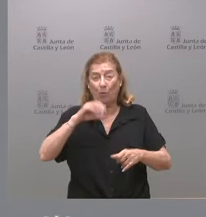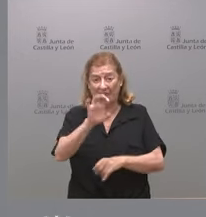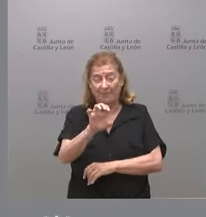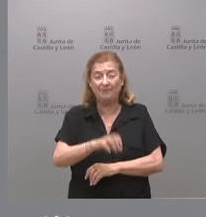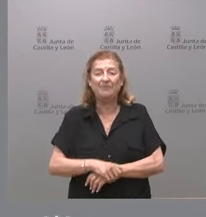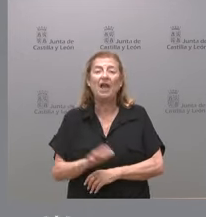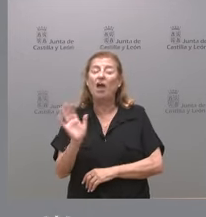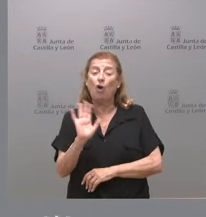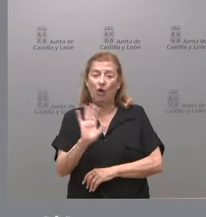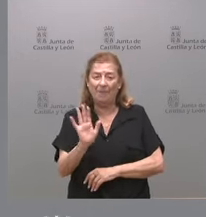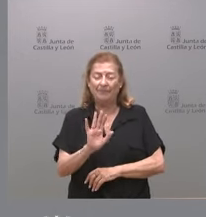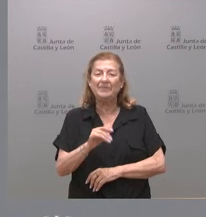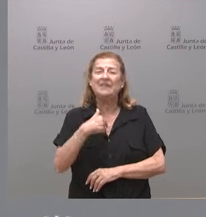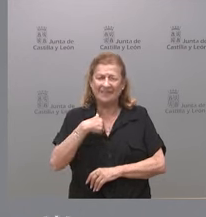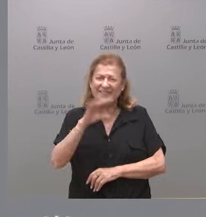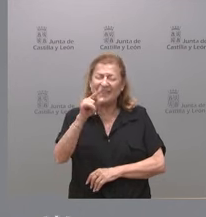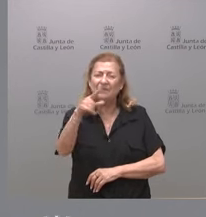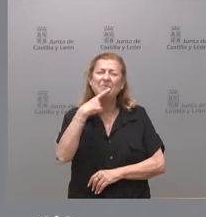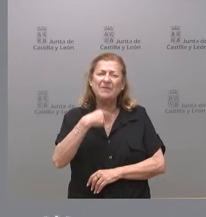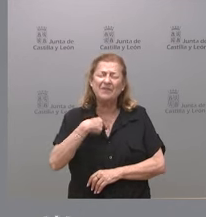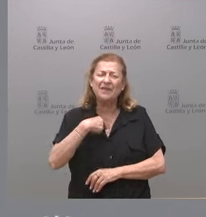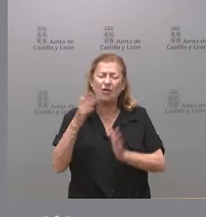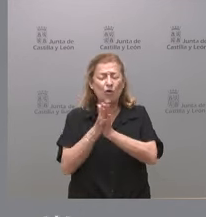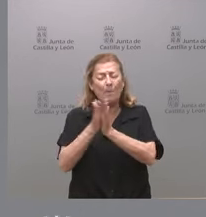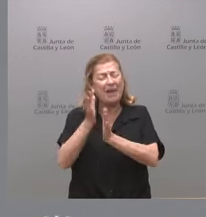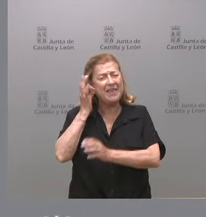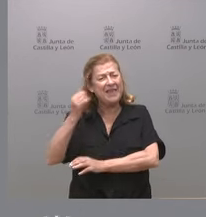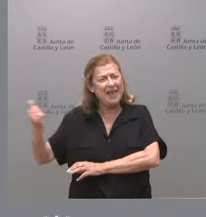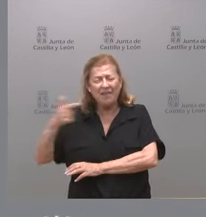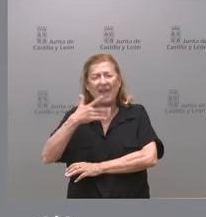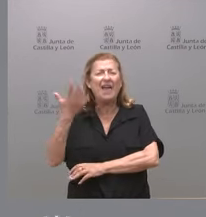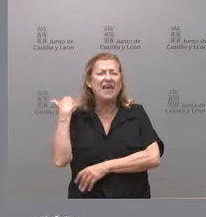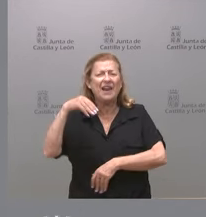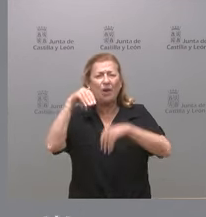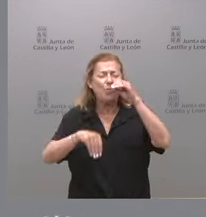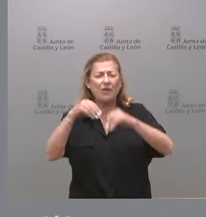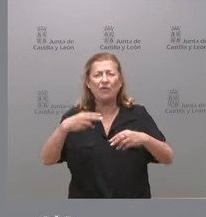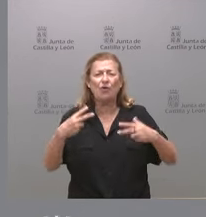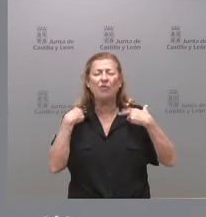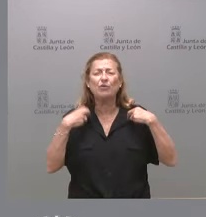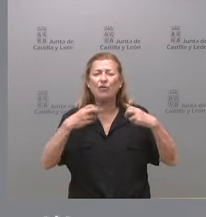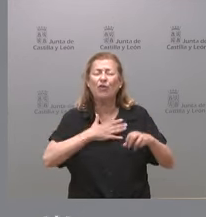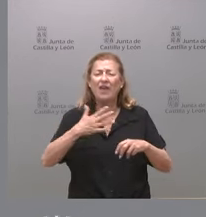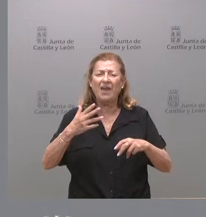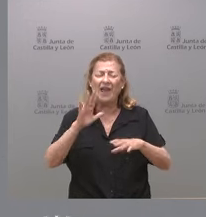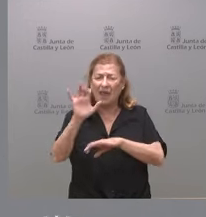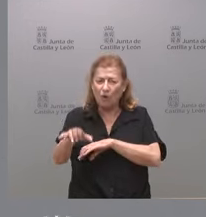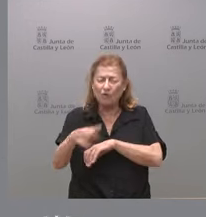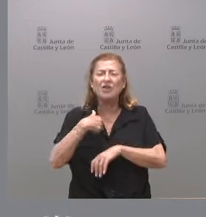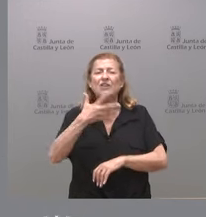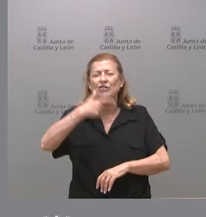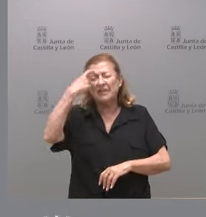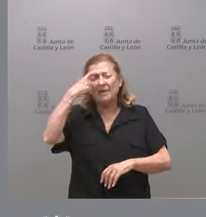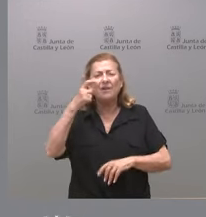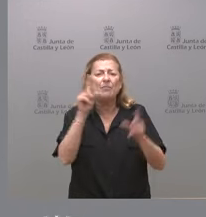Hola Sí, sobre lo que planteaba la compañera de la votación de ayer en la Diputación de León a mí me gustaría conocer cuál es el grado de